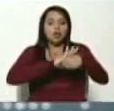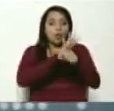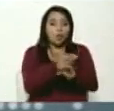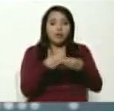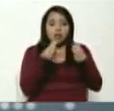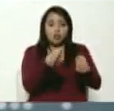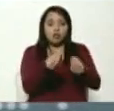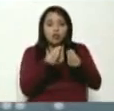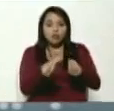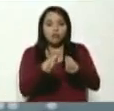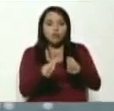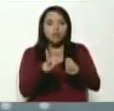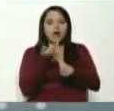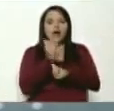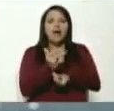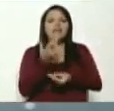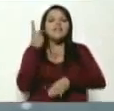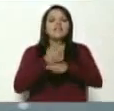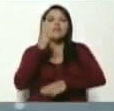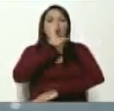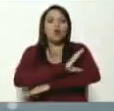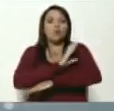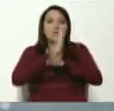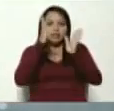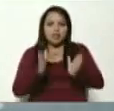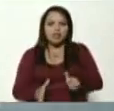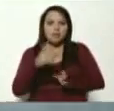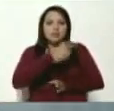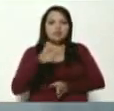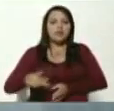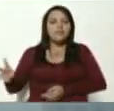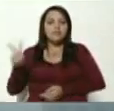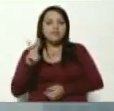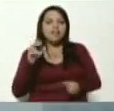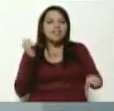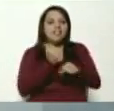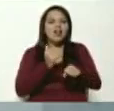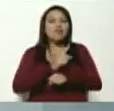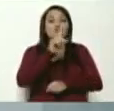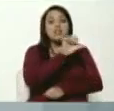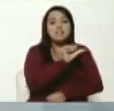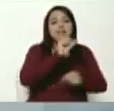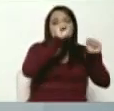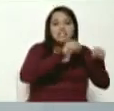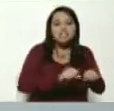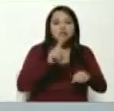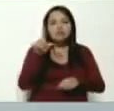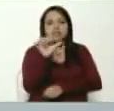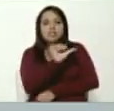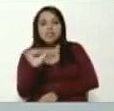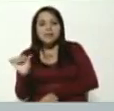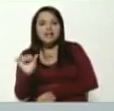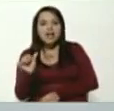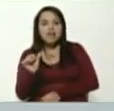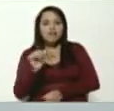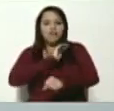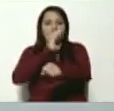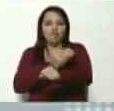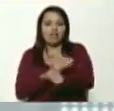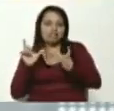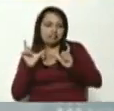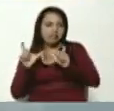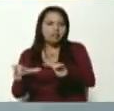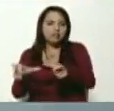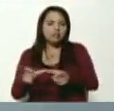cómo debemos comportarnos nosotros los venezolanos, trabajando una semana así, una semana radical que ha